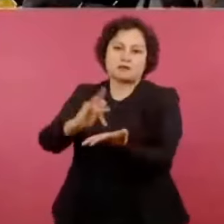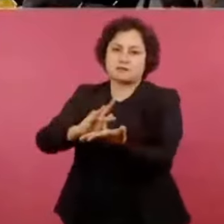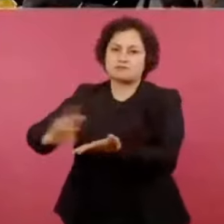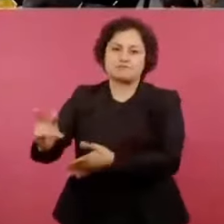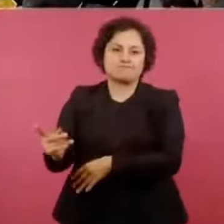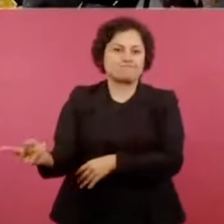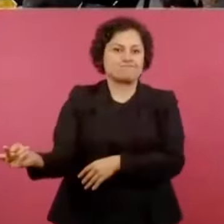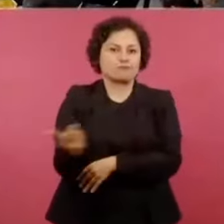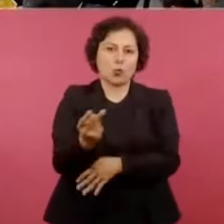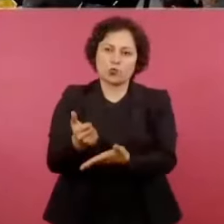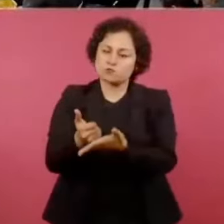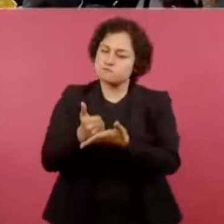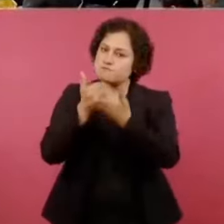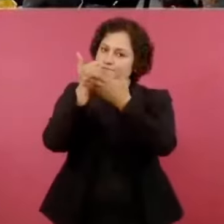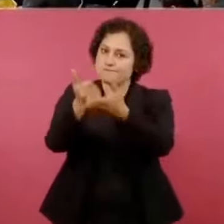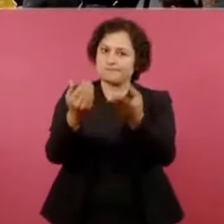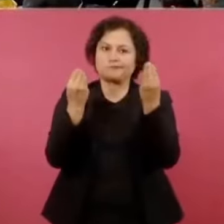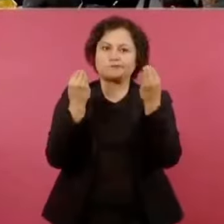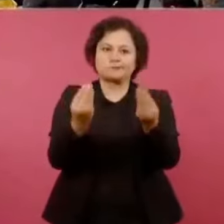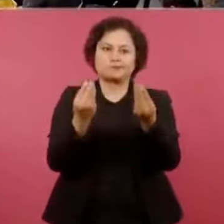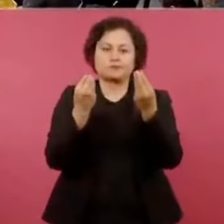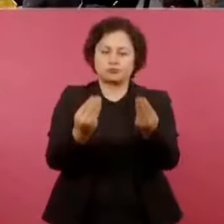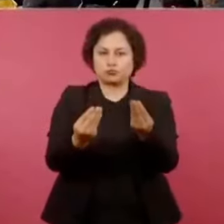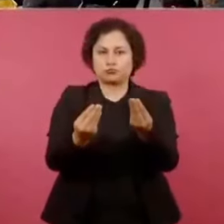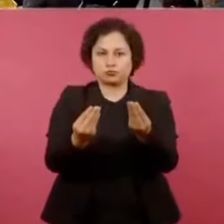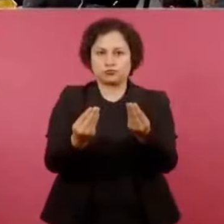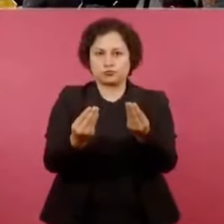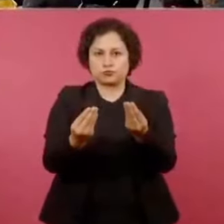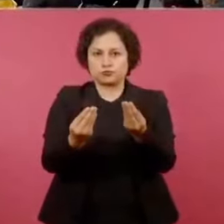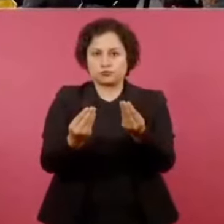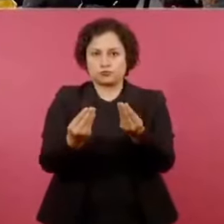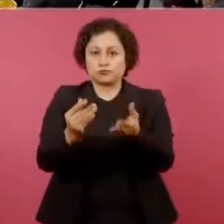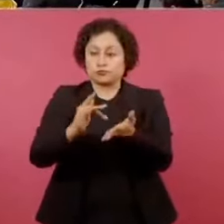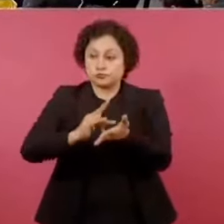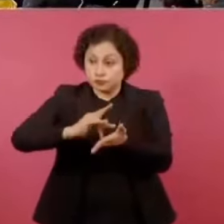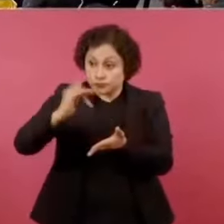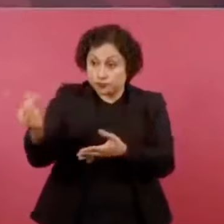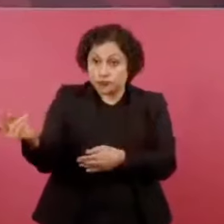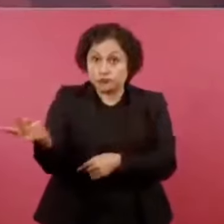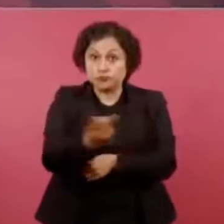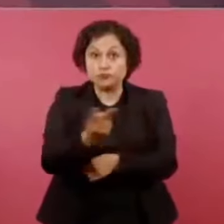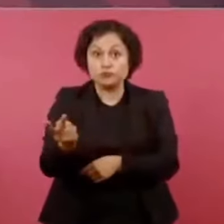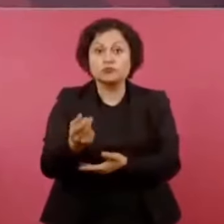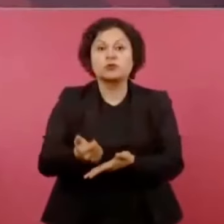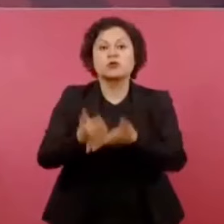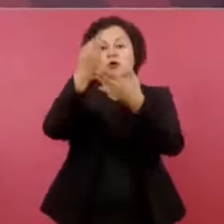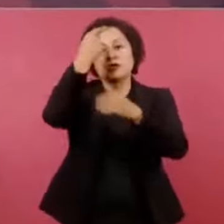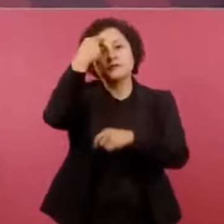para llevar a cabo los procesos de transformación.